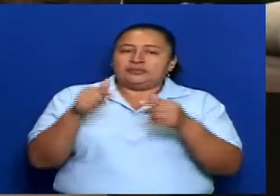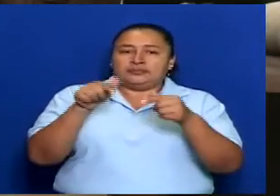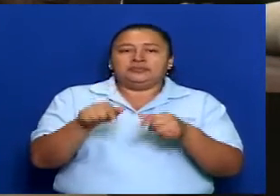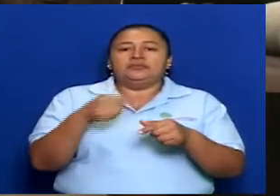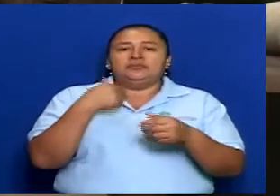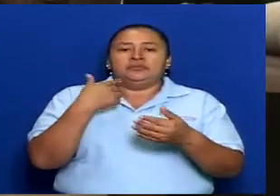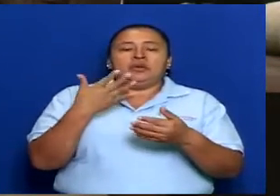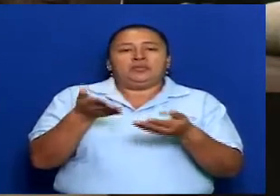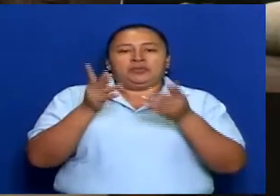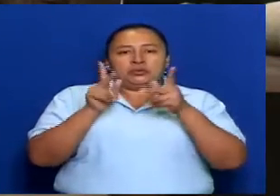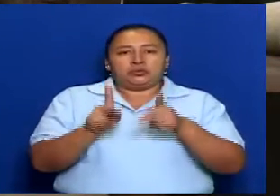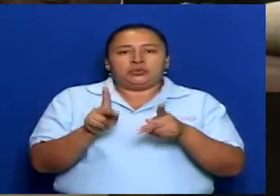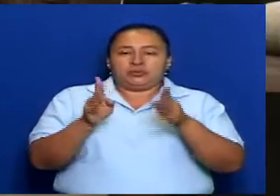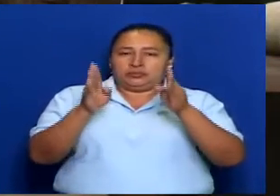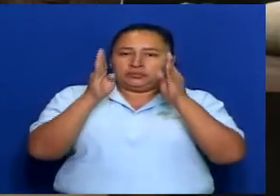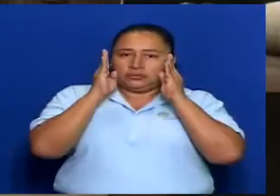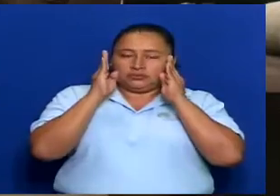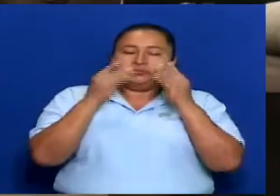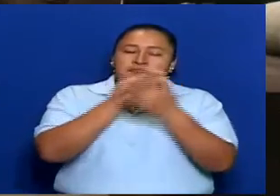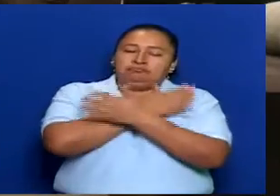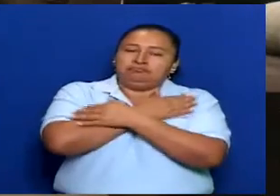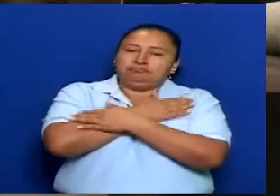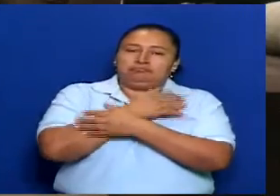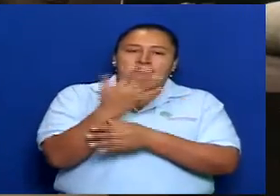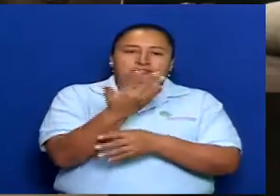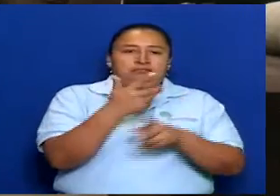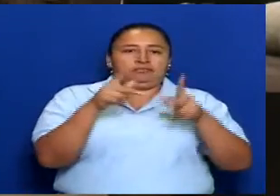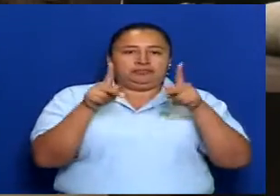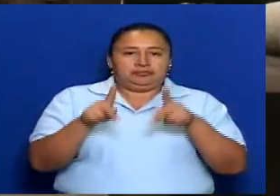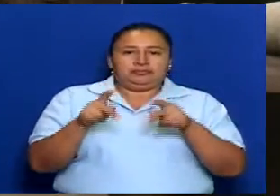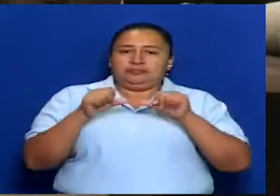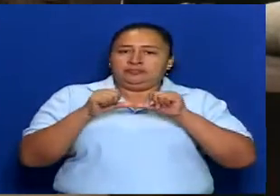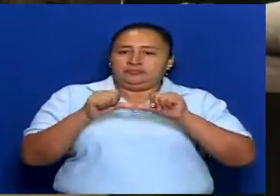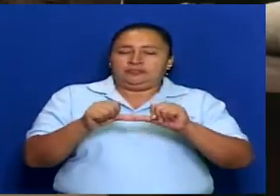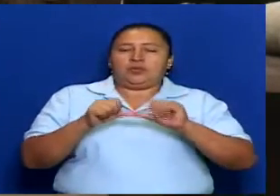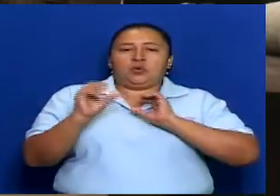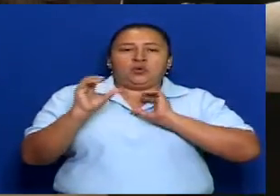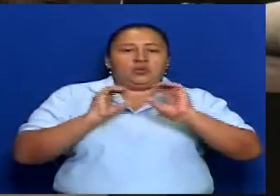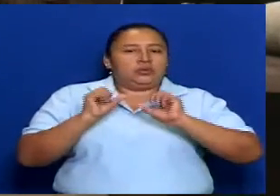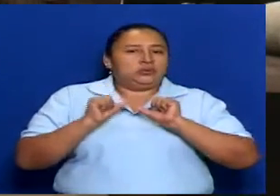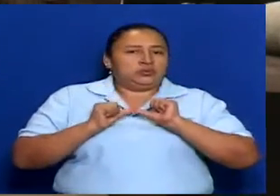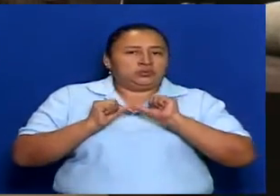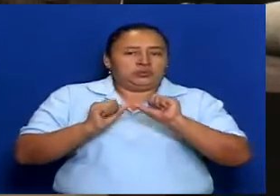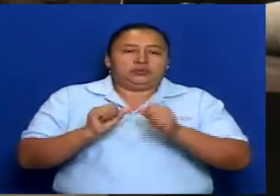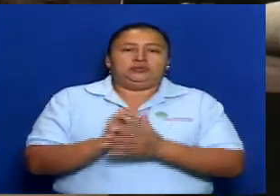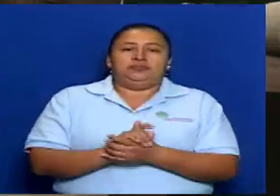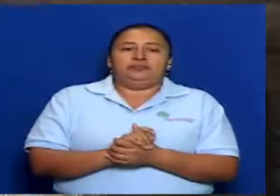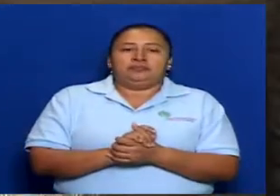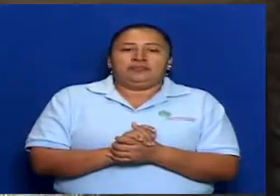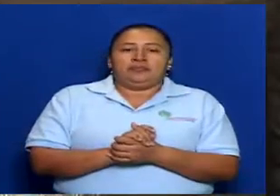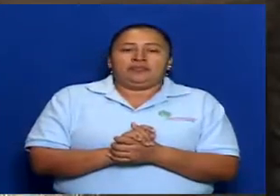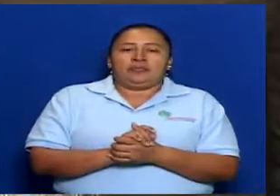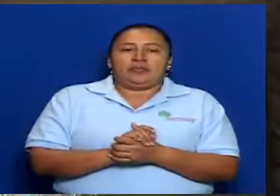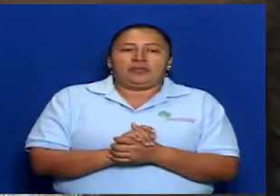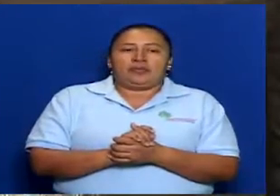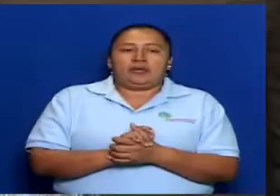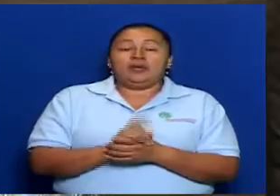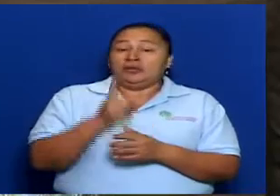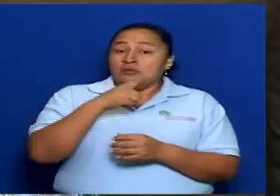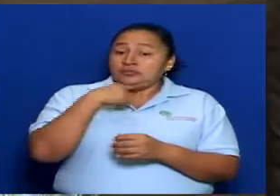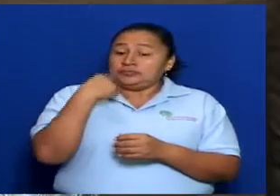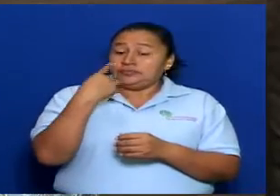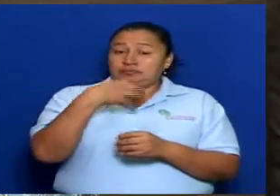y que estén siempre en comunicación. Realmente, la comisión, nuestra